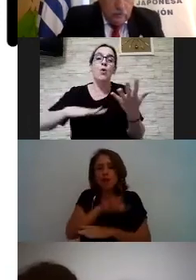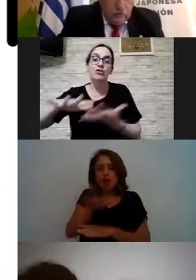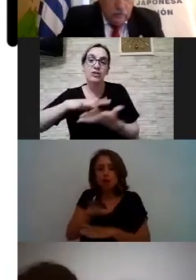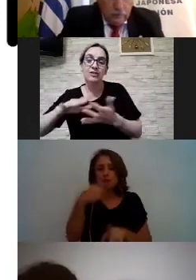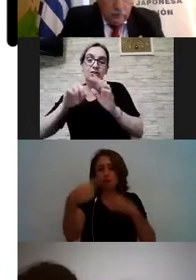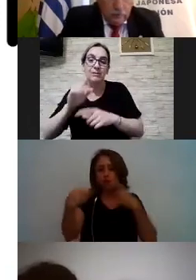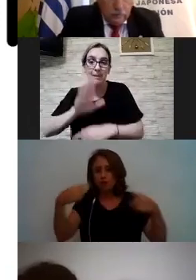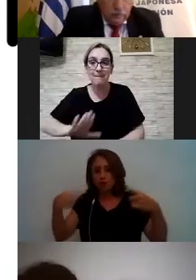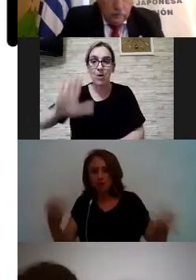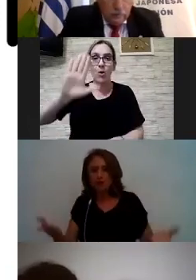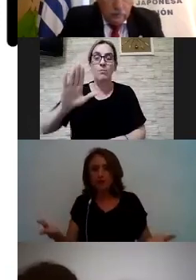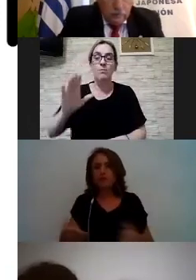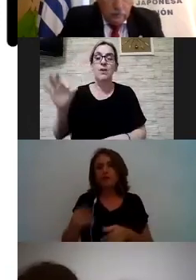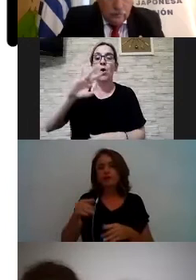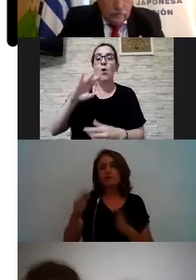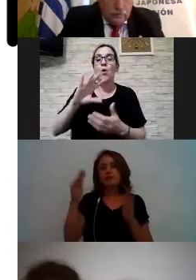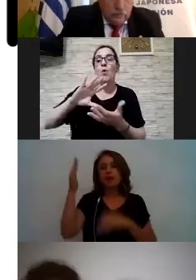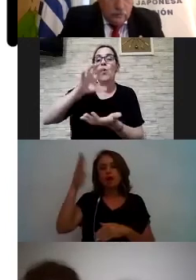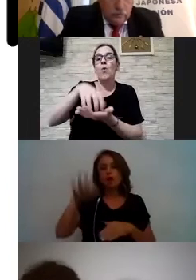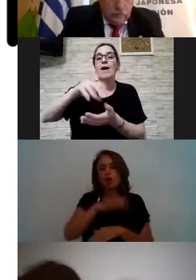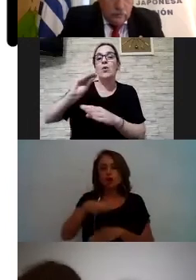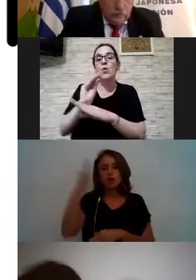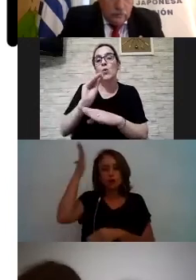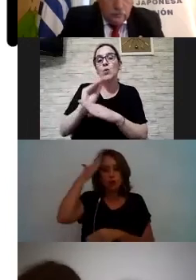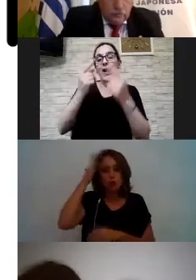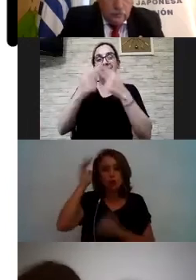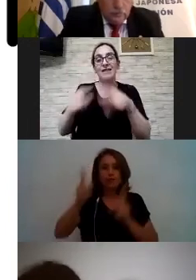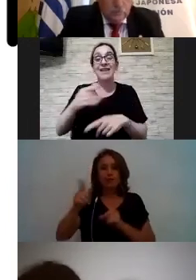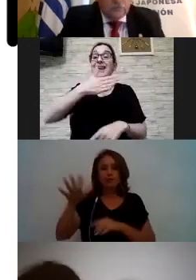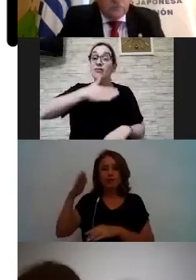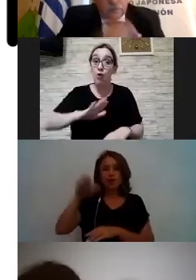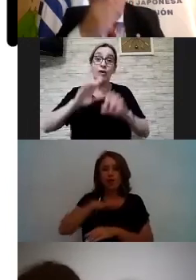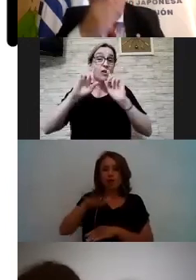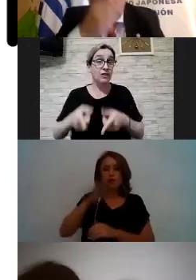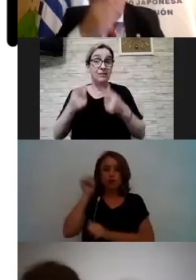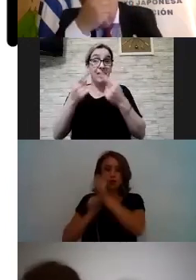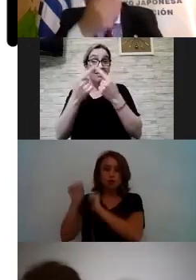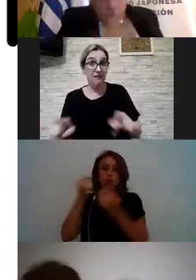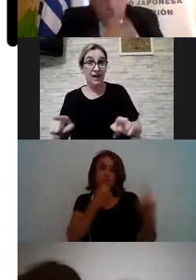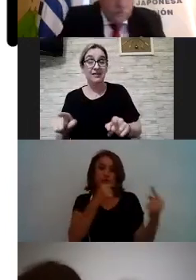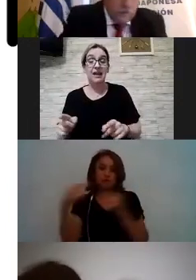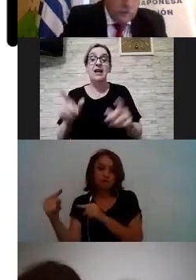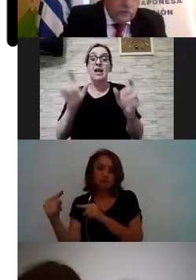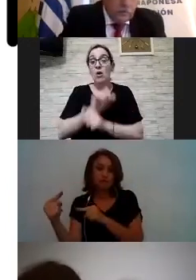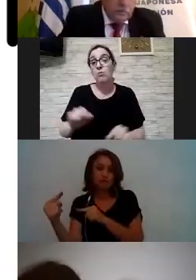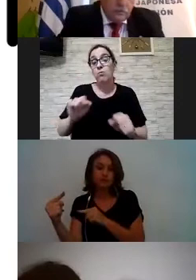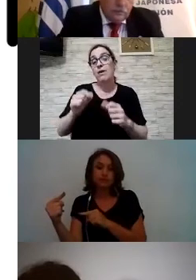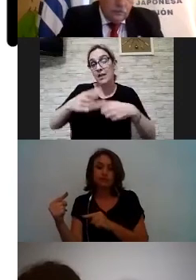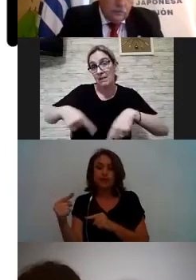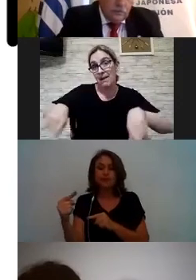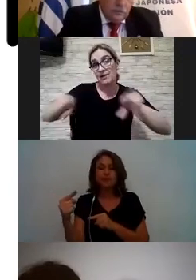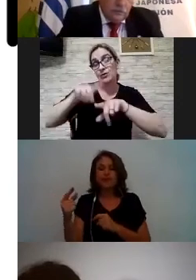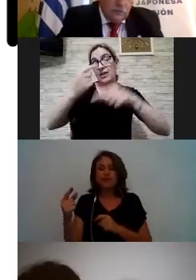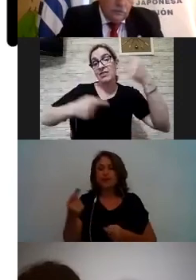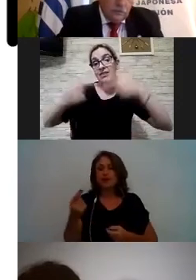un contexto cultural diferente, también un contexto histórico diferente, lo que puede implicar para distintas generaciones, por ejemplo,